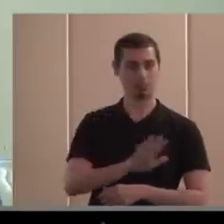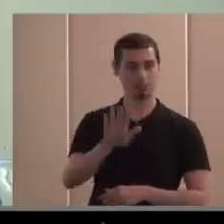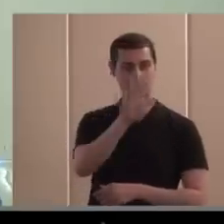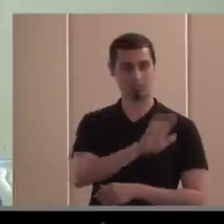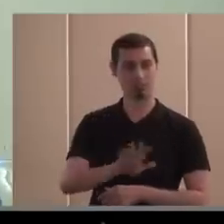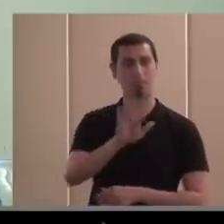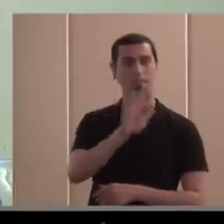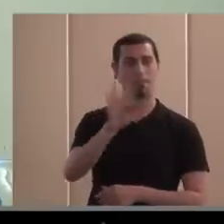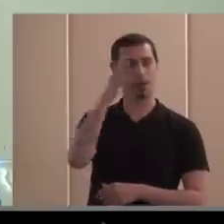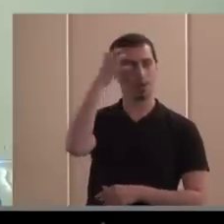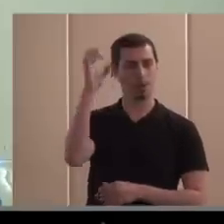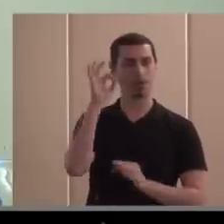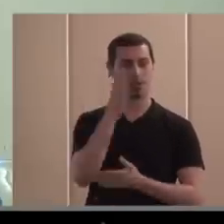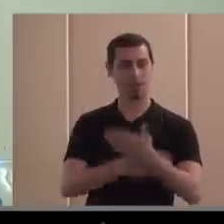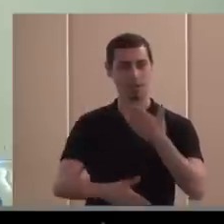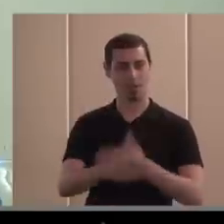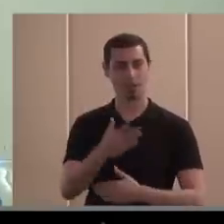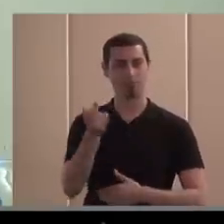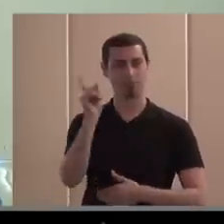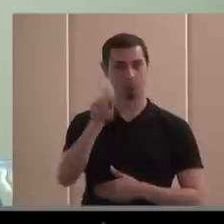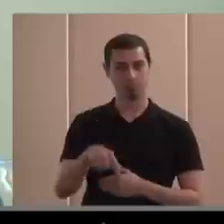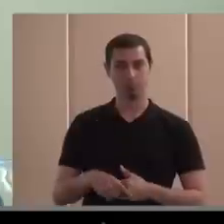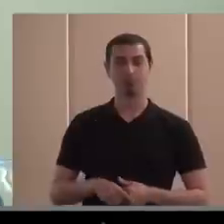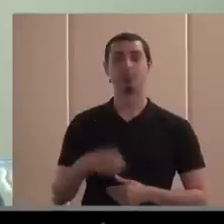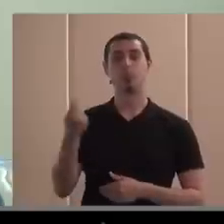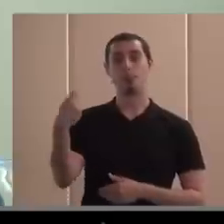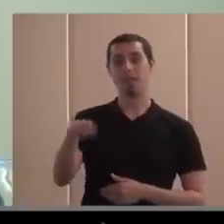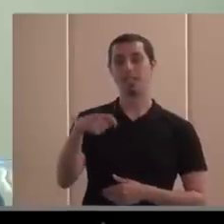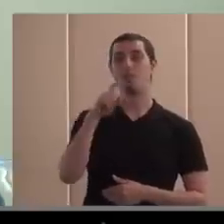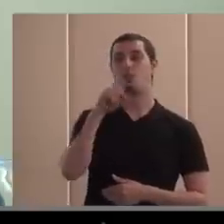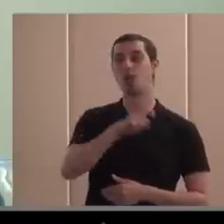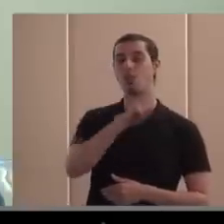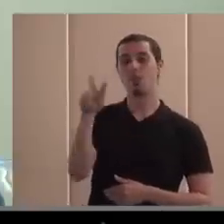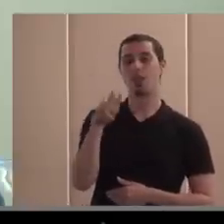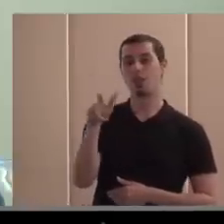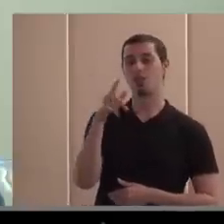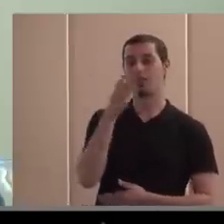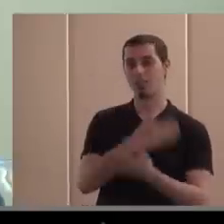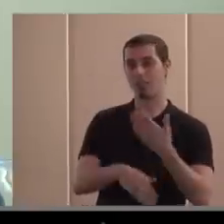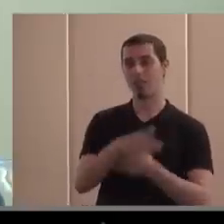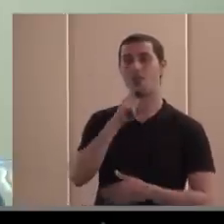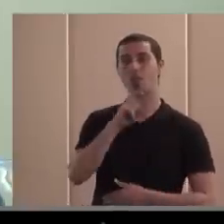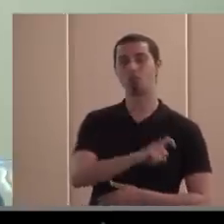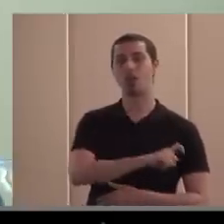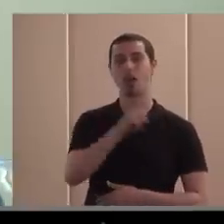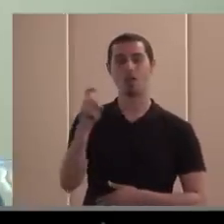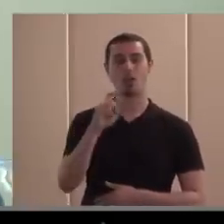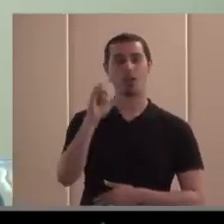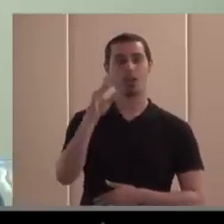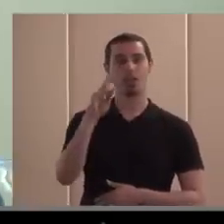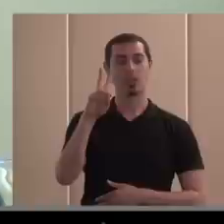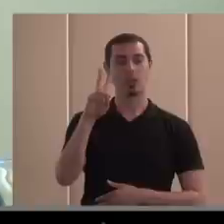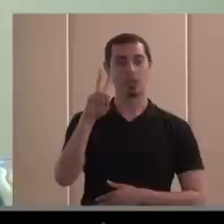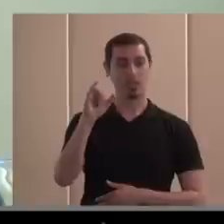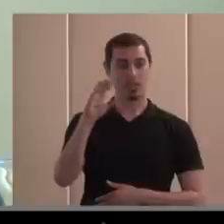Discapacidad. Es presidente de la Fundación Derecho y Discapacidad de la Fundación BICUAL. Es